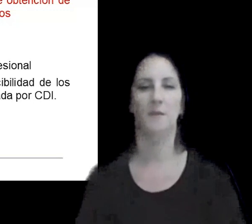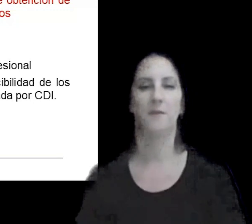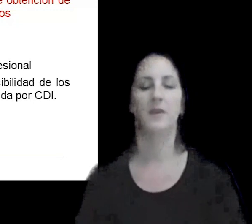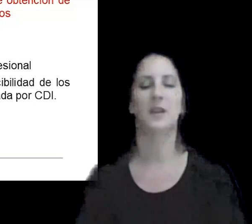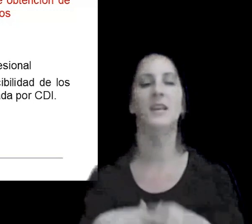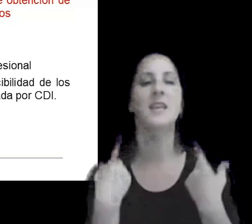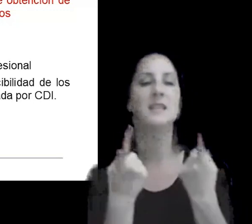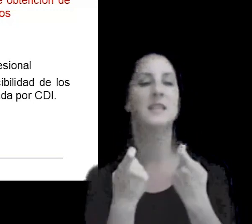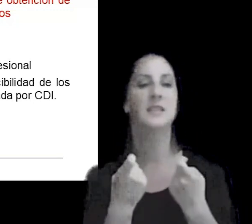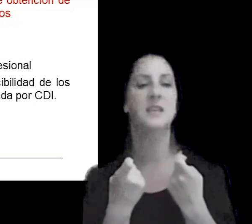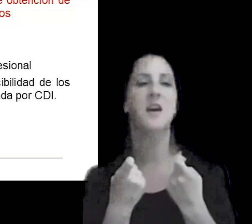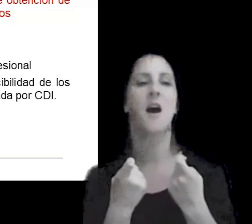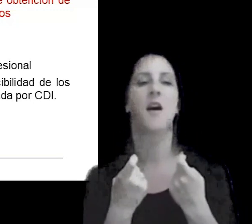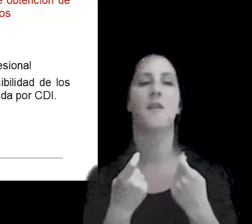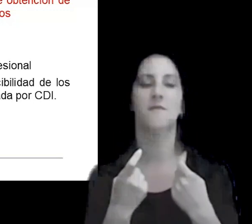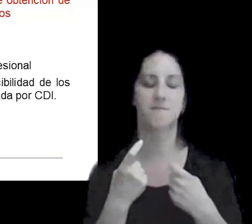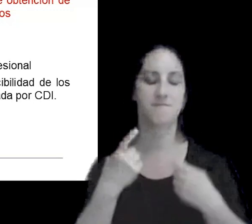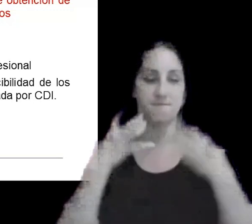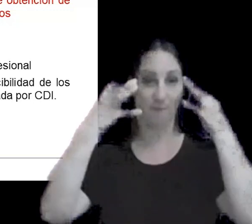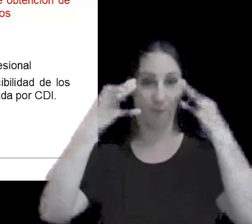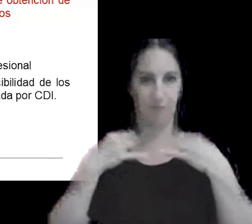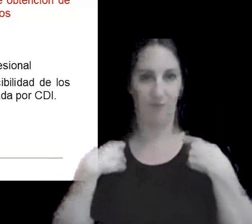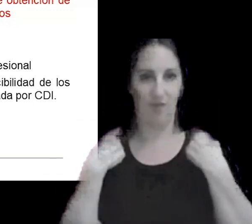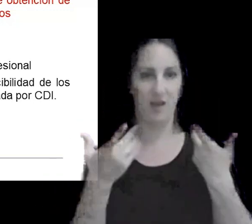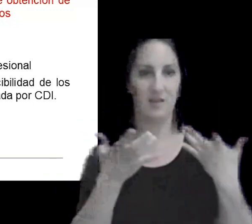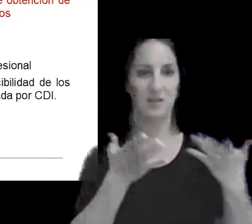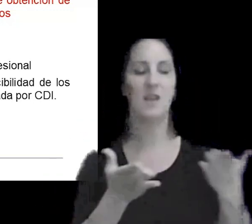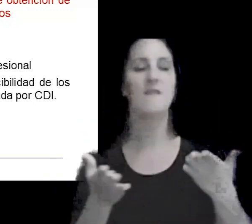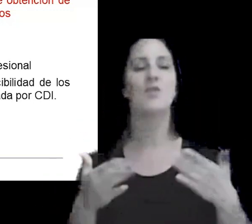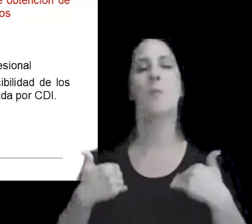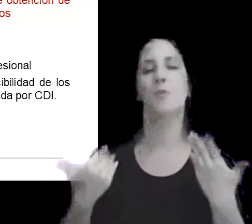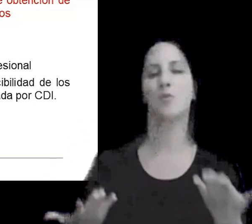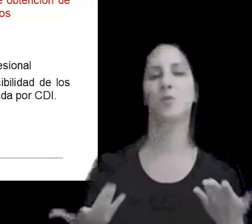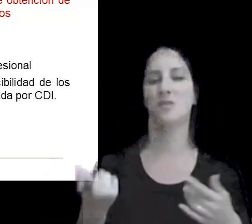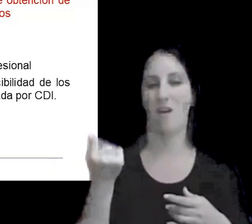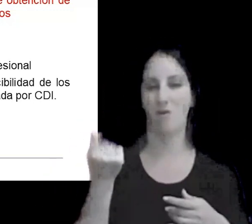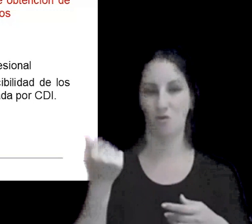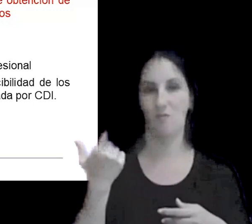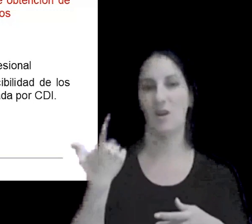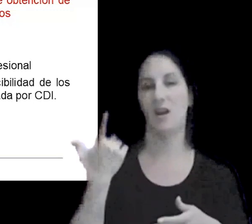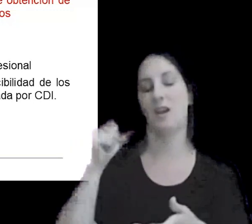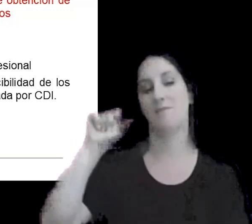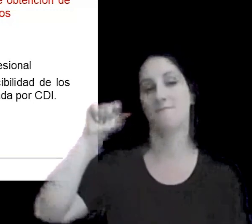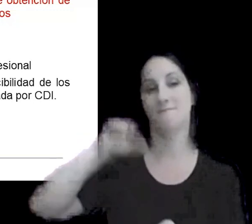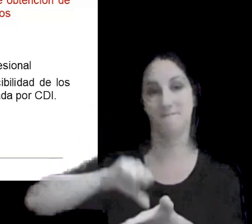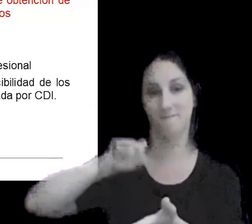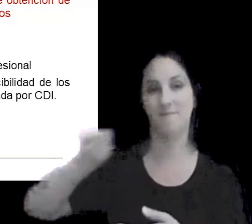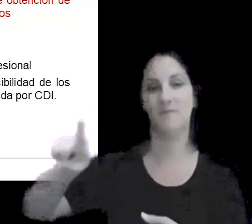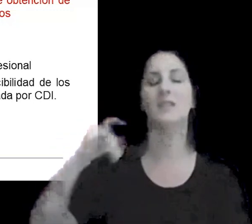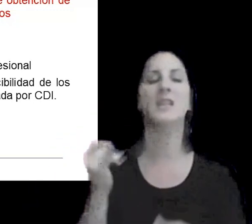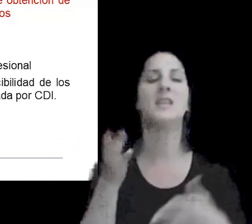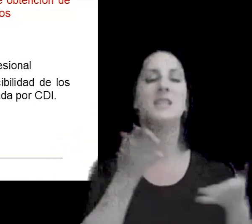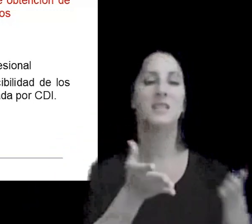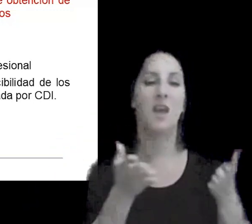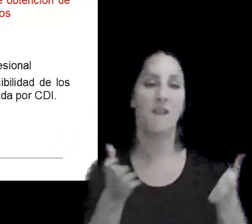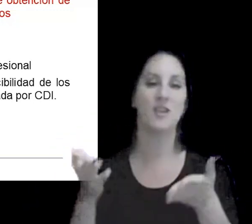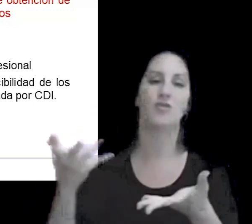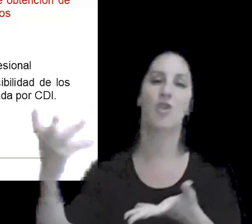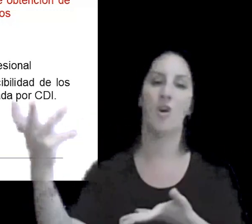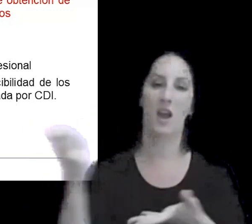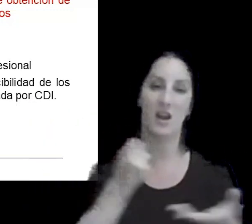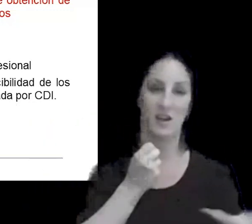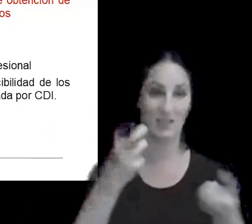necesidad de la efectiva prestación y del provecho económico que la entidad local tiene por servicios que recibe